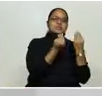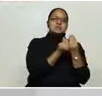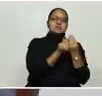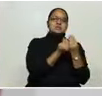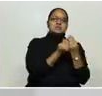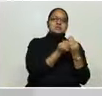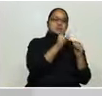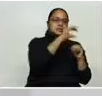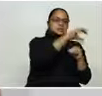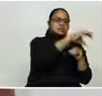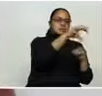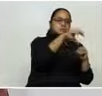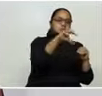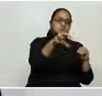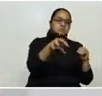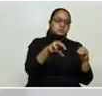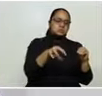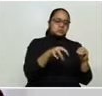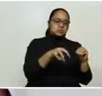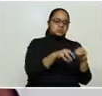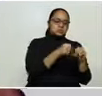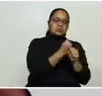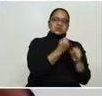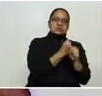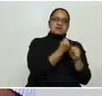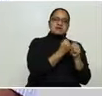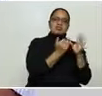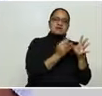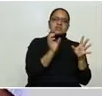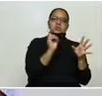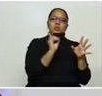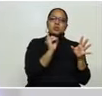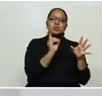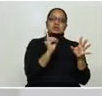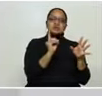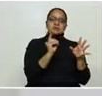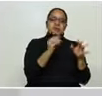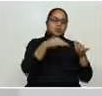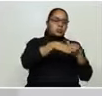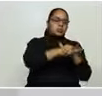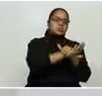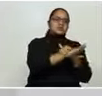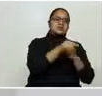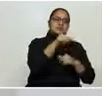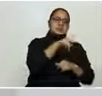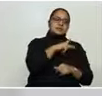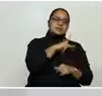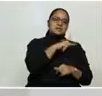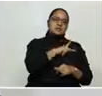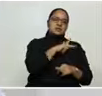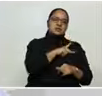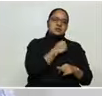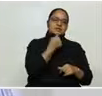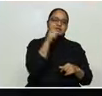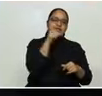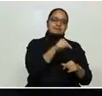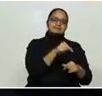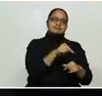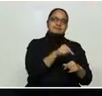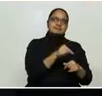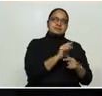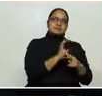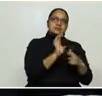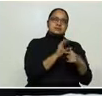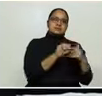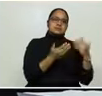En los municipios. ¿Dónde se da el mayor contingente de ingreso de hondureños? En el aeropuerto de San Pedro Sula. Entonces